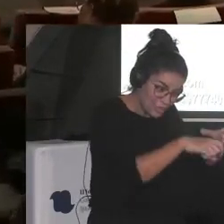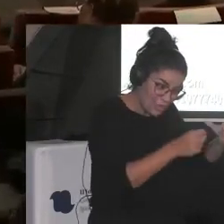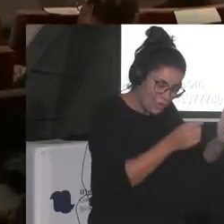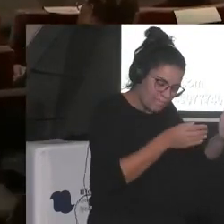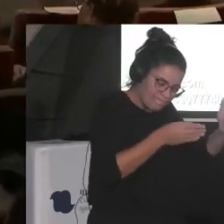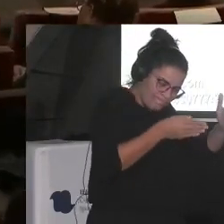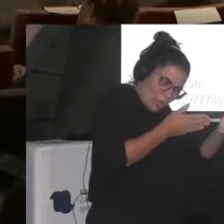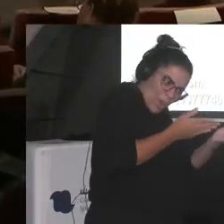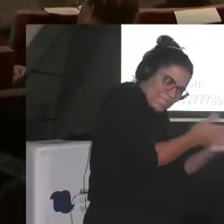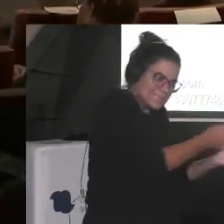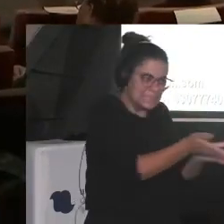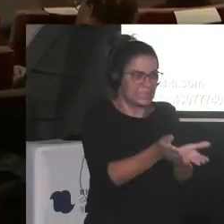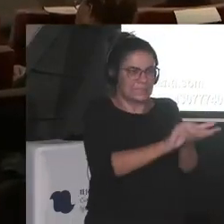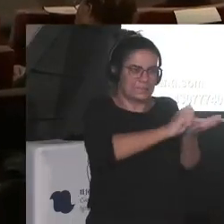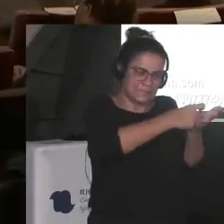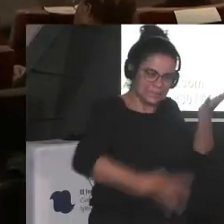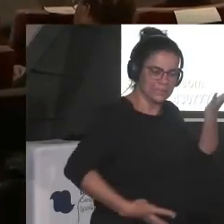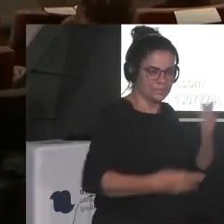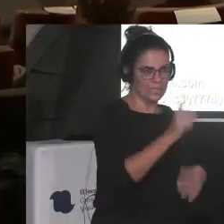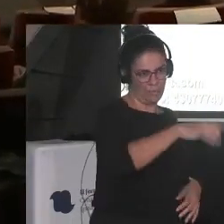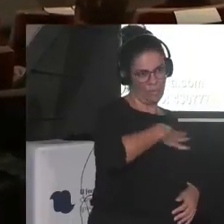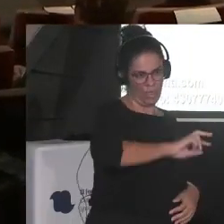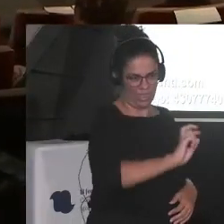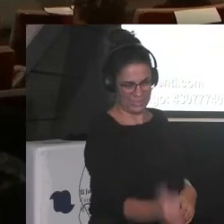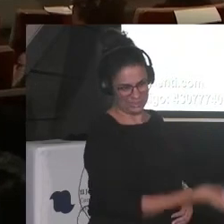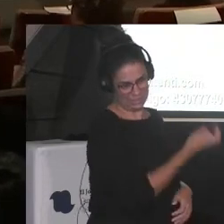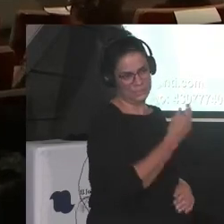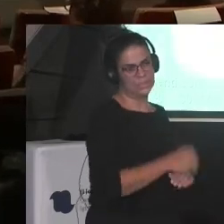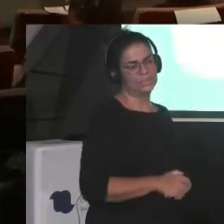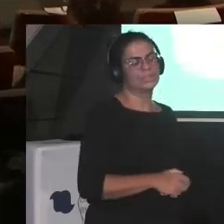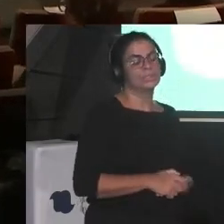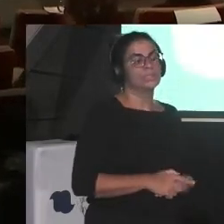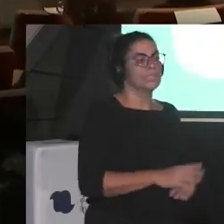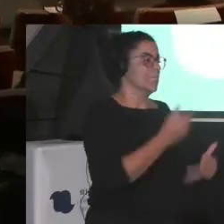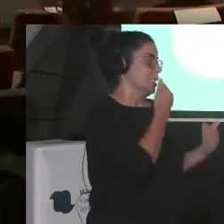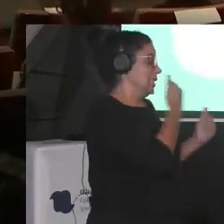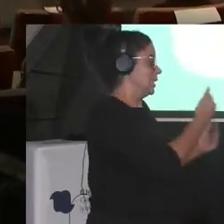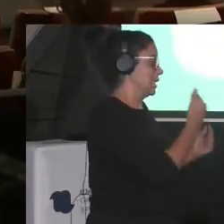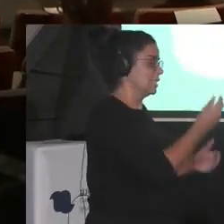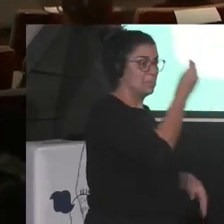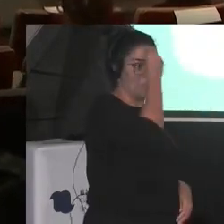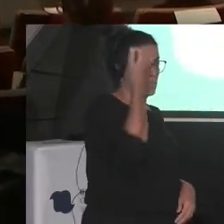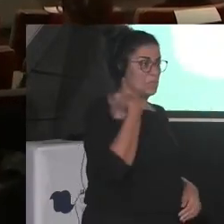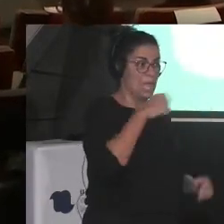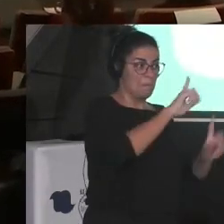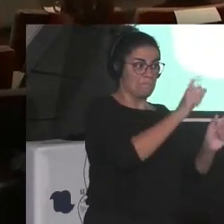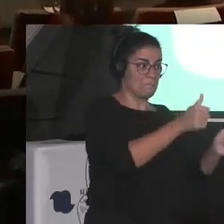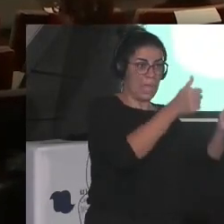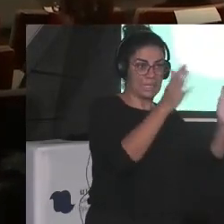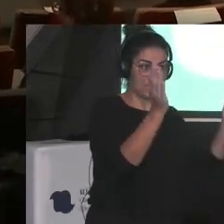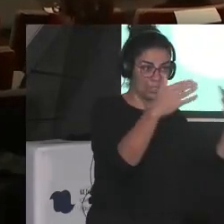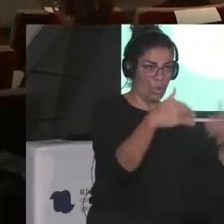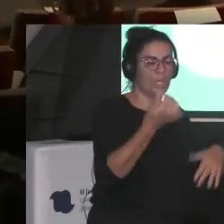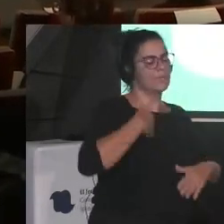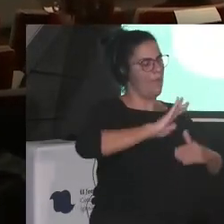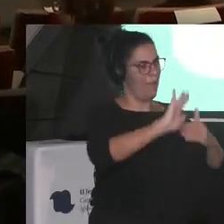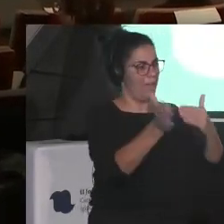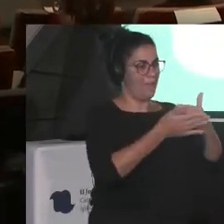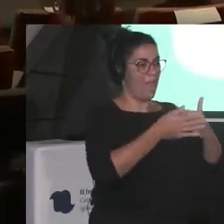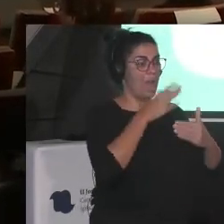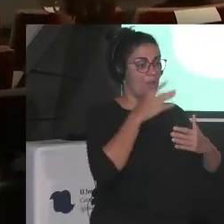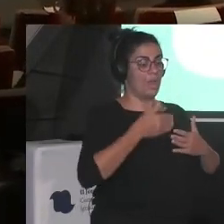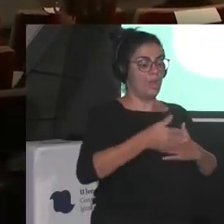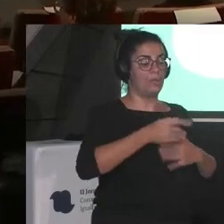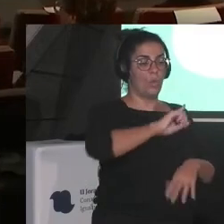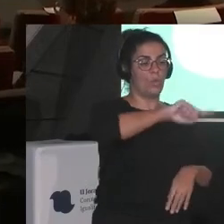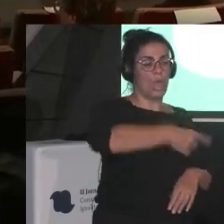Gabriela con esto cerramos y no hay nada más que creo que no y volvemos dentro de una hora a las tres